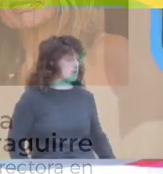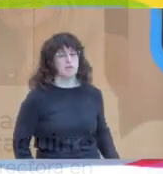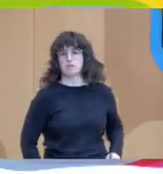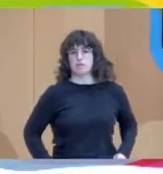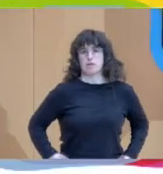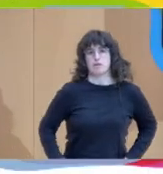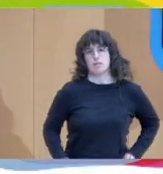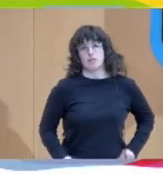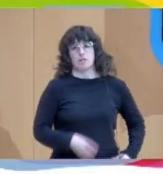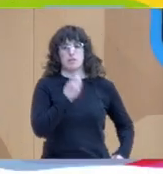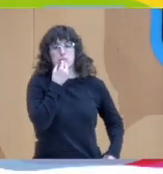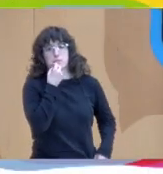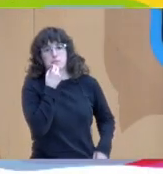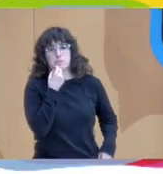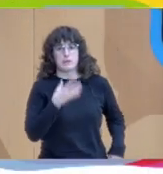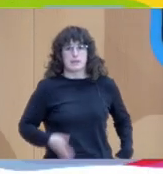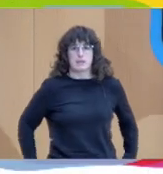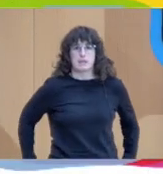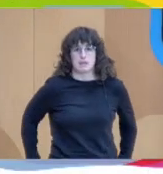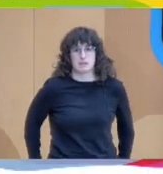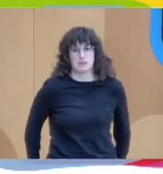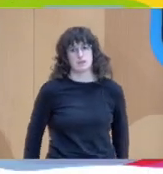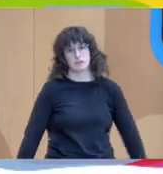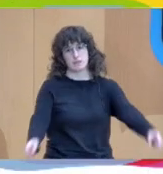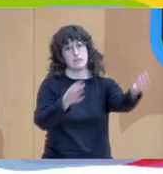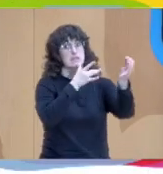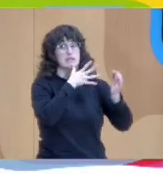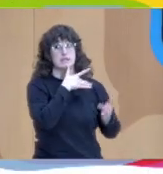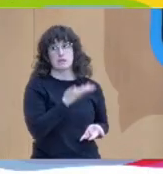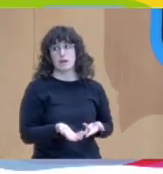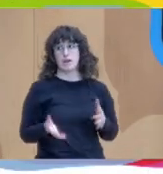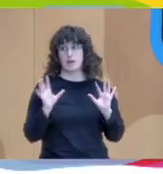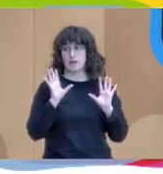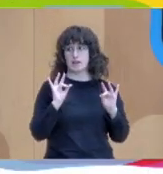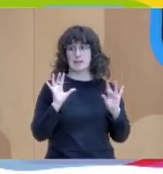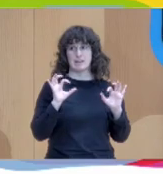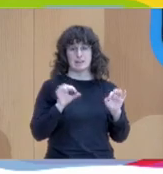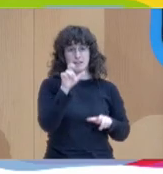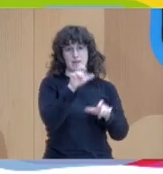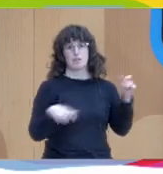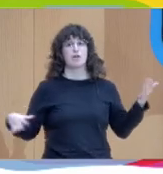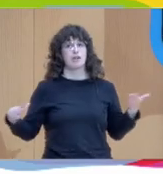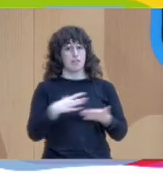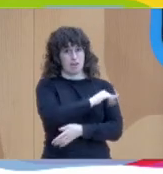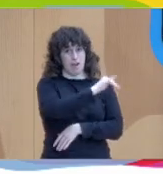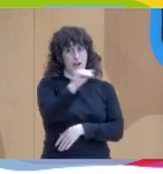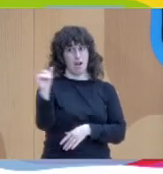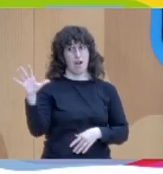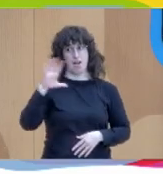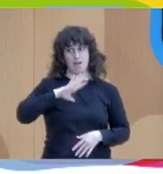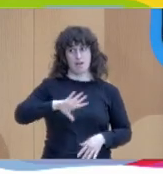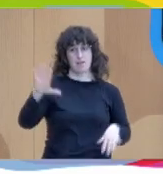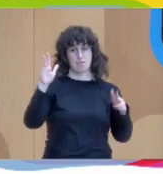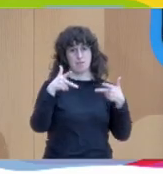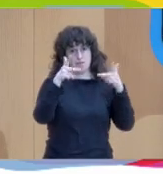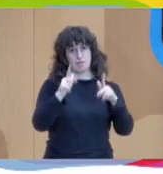¡Muy buenas! Ahora sí, ya estamos todos, todas. Os voy a pedir, por favor, que toméis asiento, porque